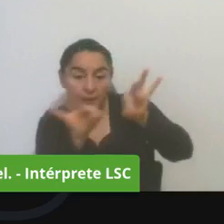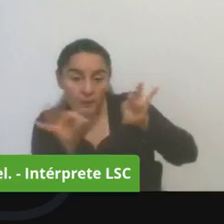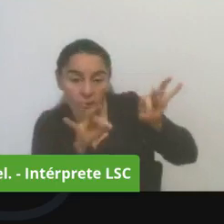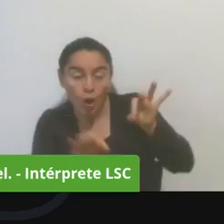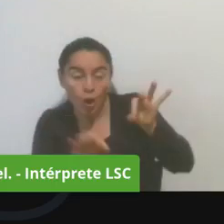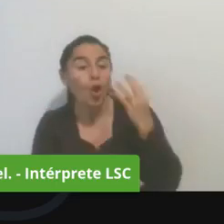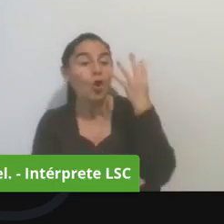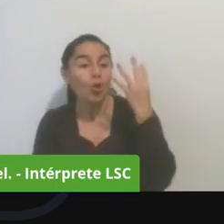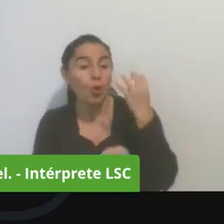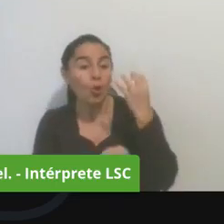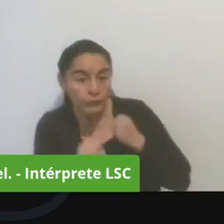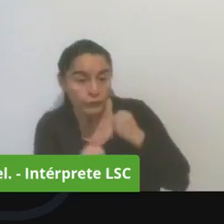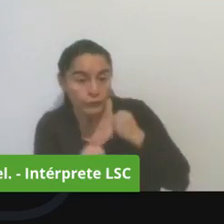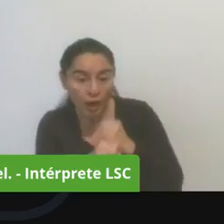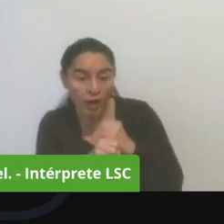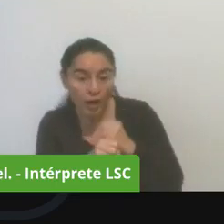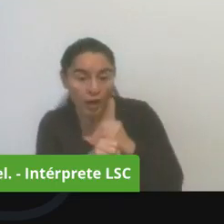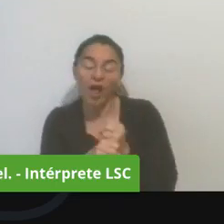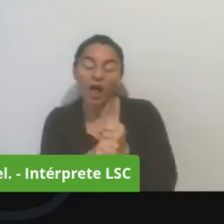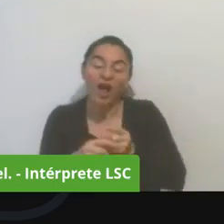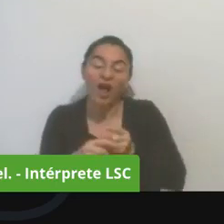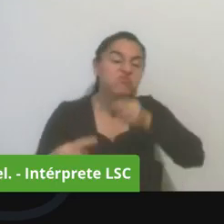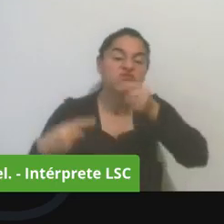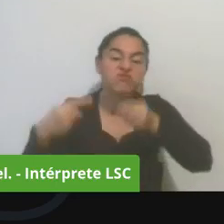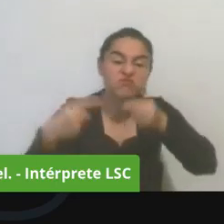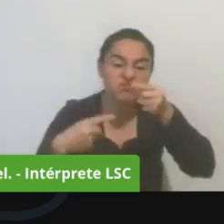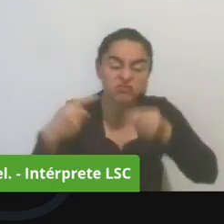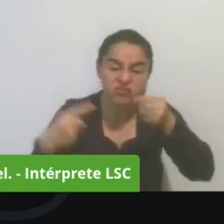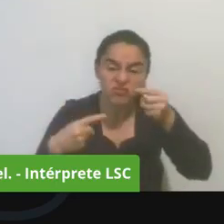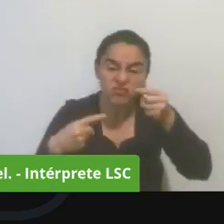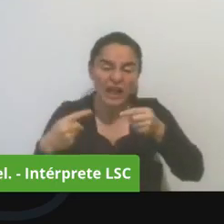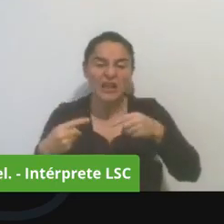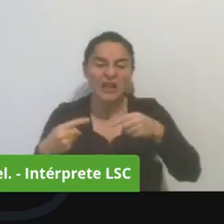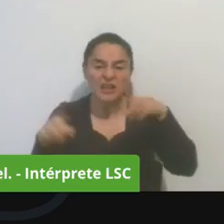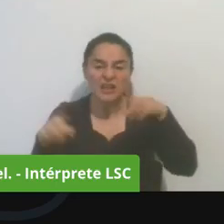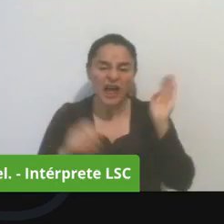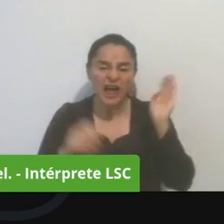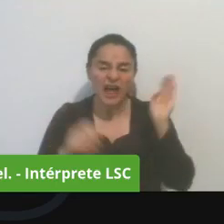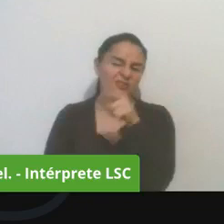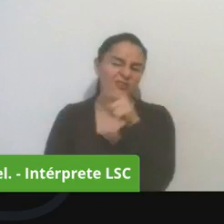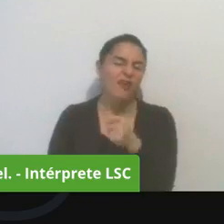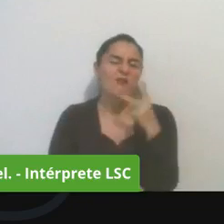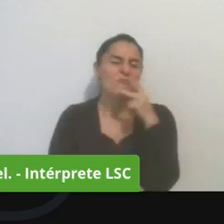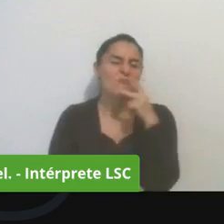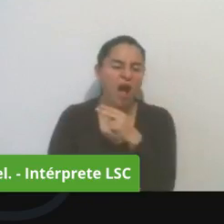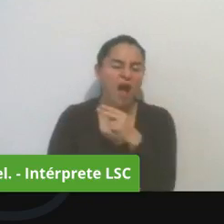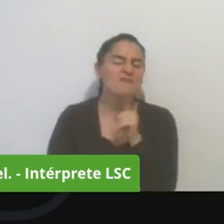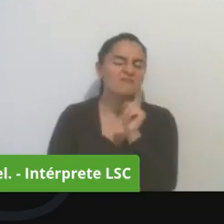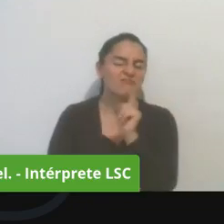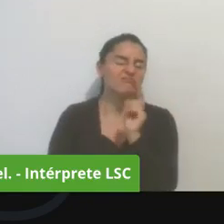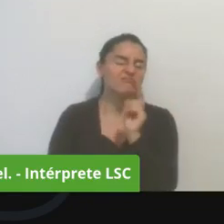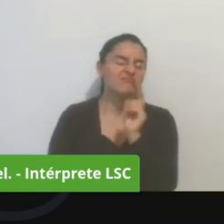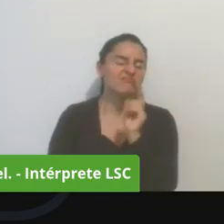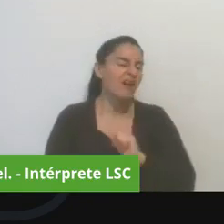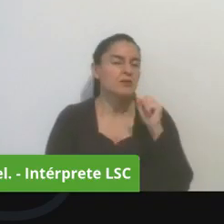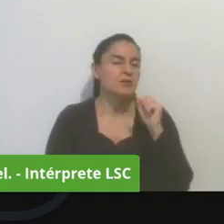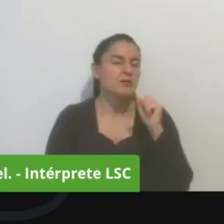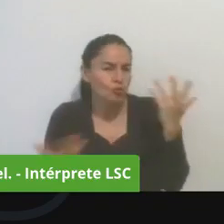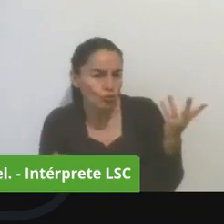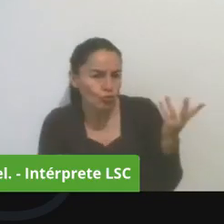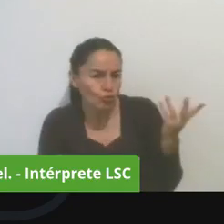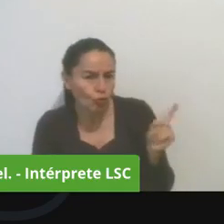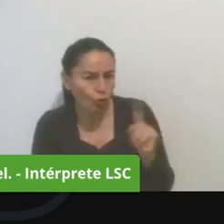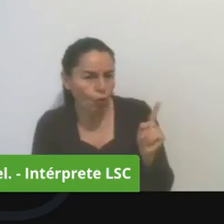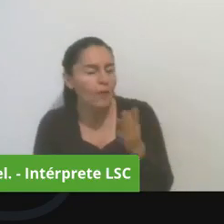el que no salió para decir qué fue que no salió porque hubo un fraude entonces esto nos va a permitir que la acción comunal se revitalice se potencie